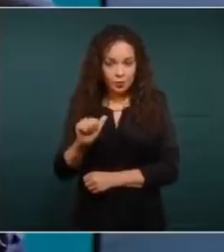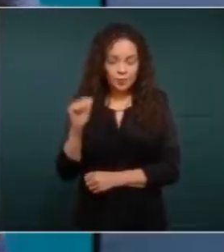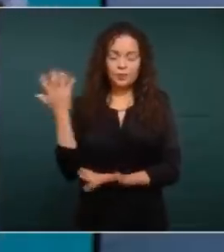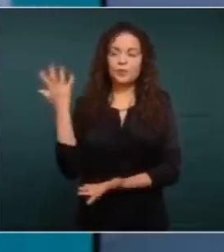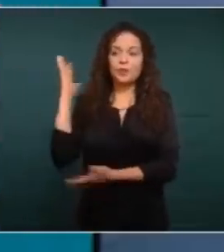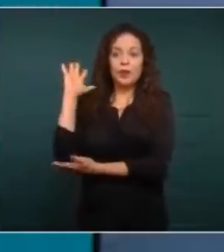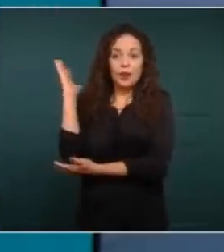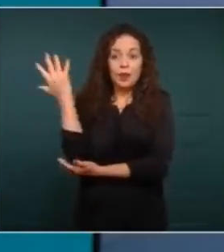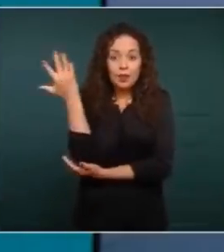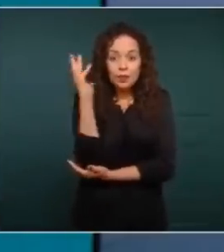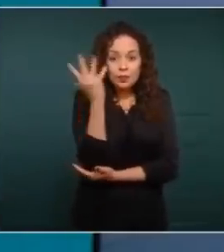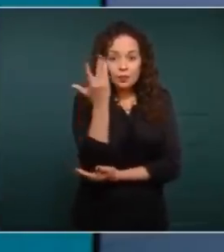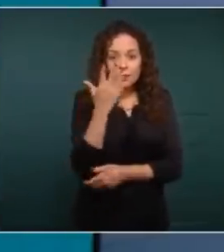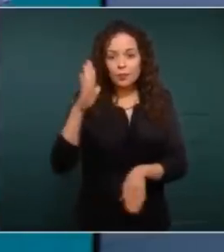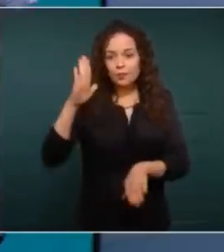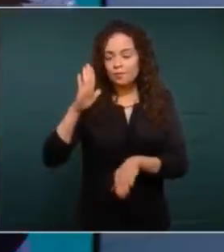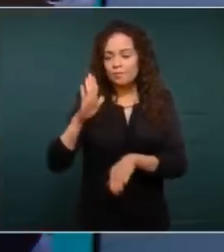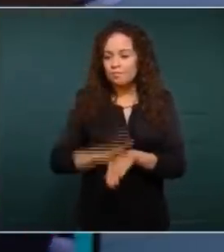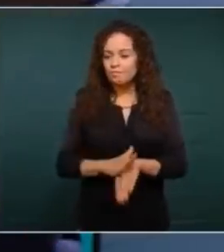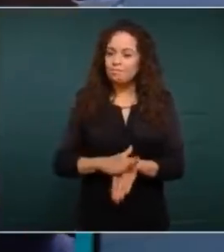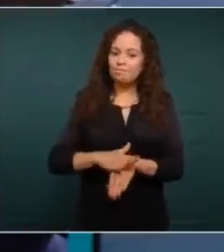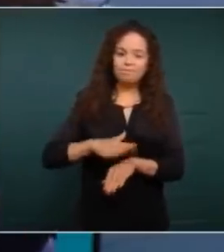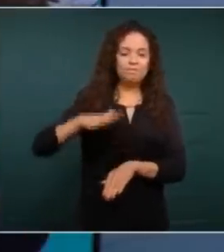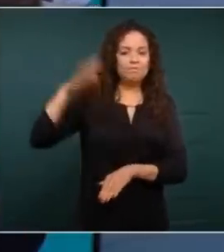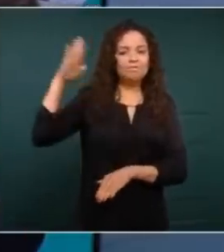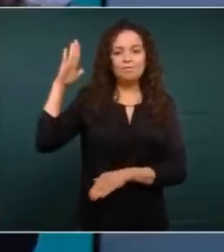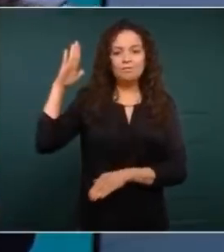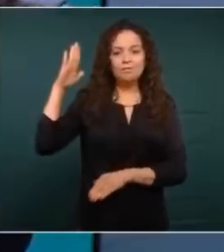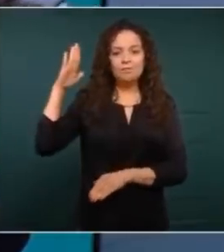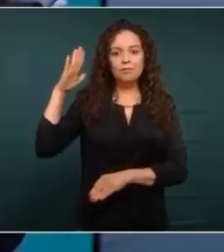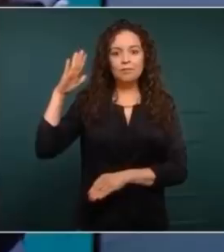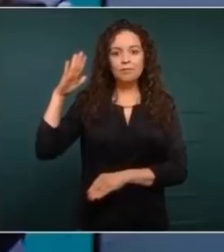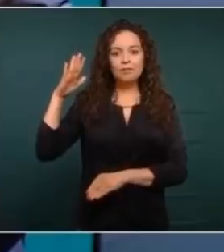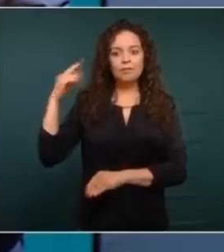demandado